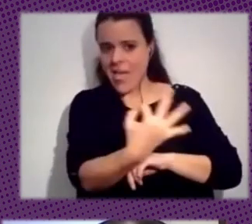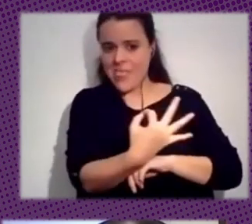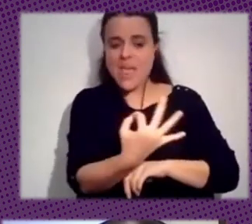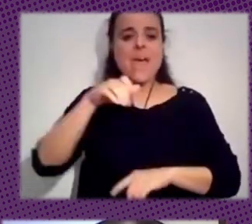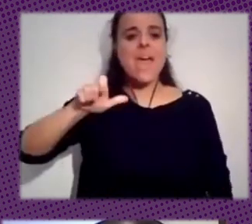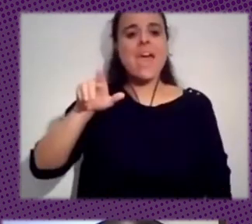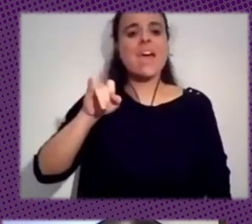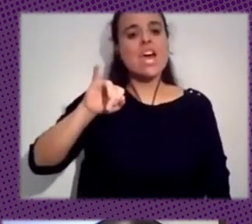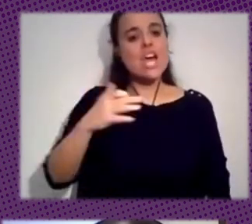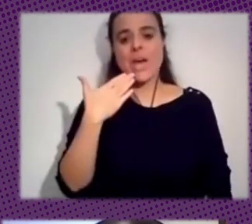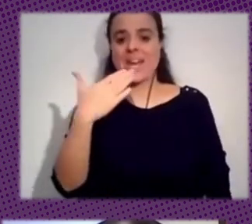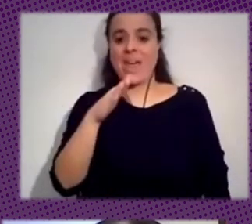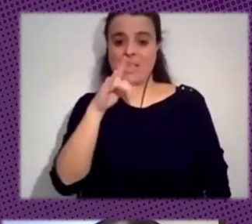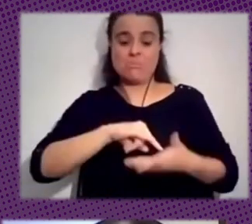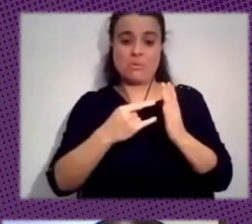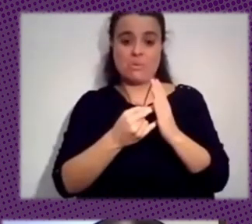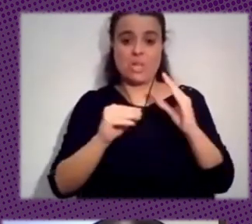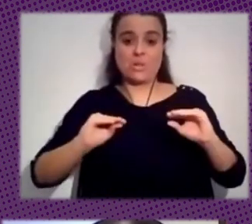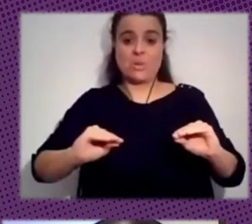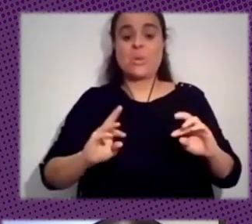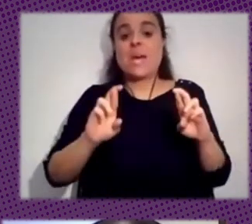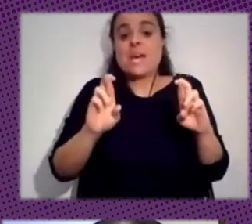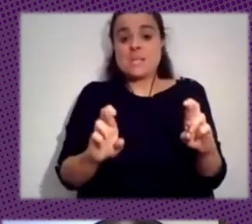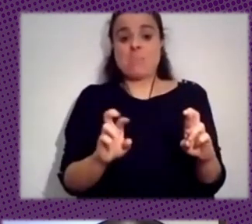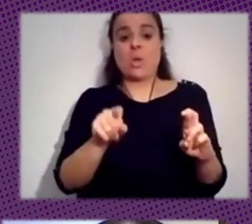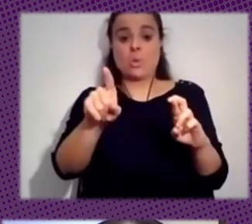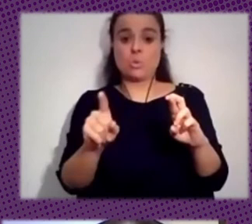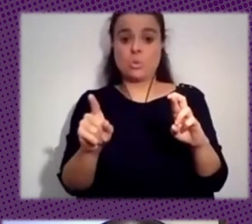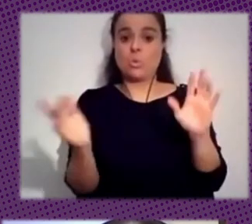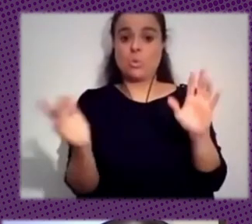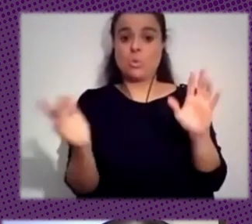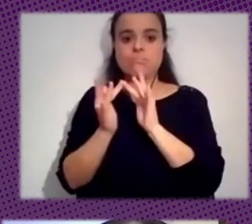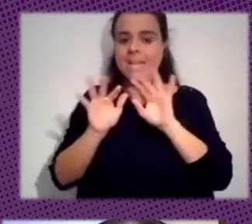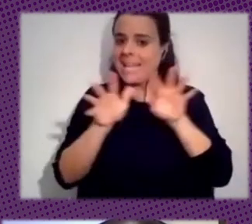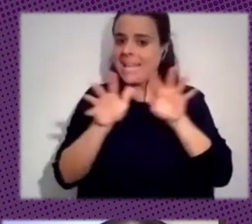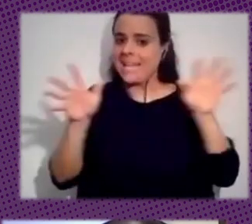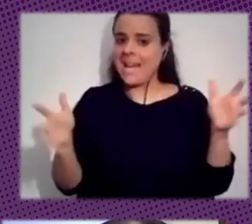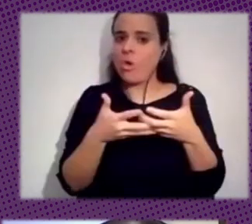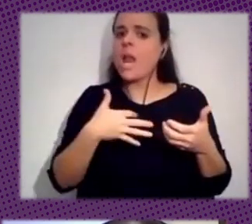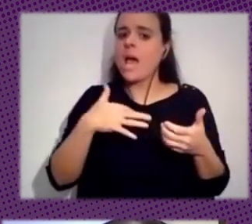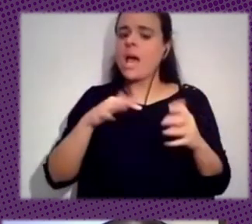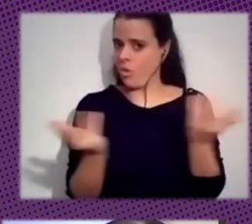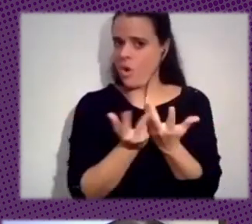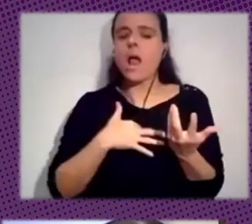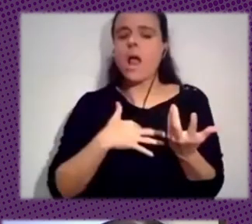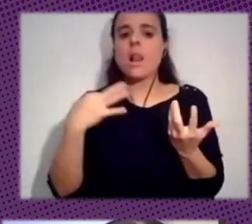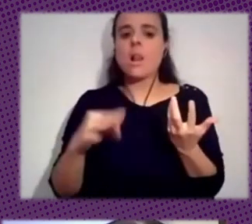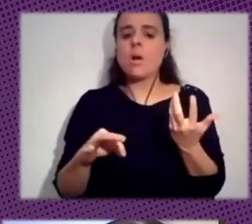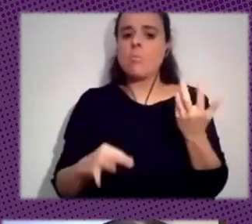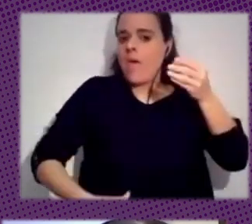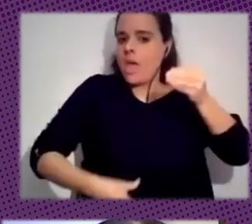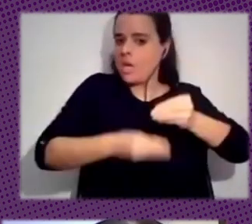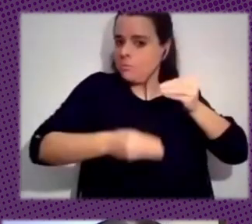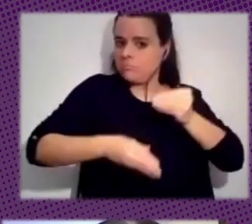ese proyecto que espero que como decía tengas conexiones internacionales creo que esto puede sumar es un también un